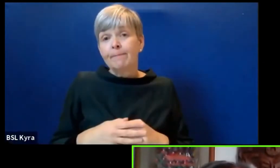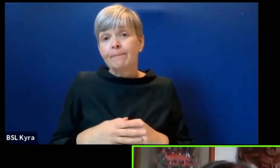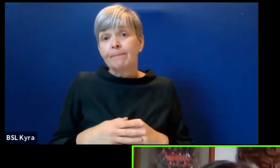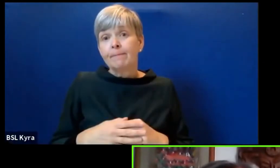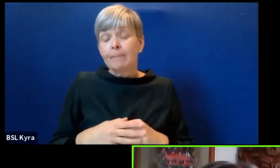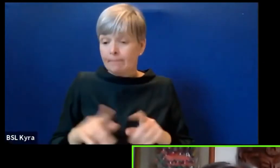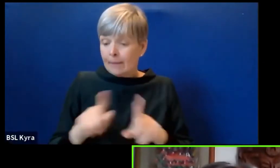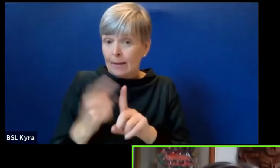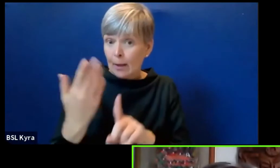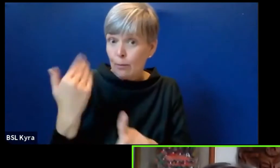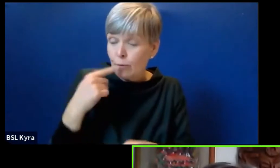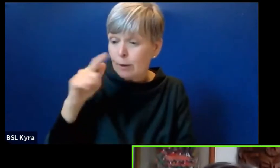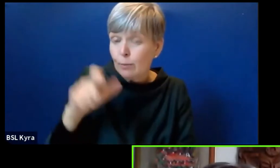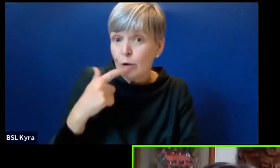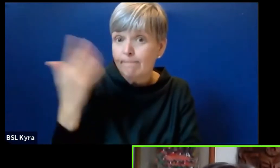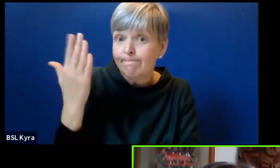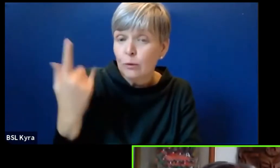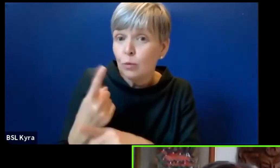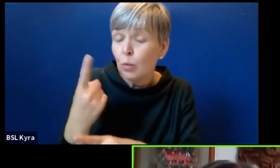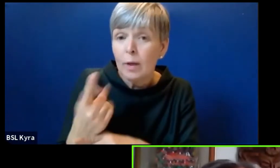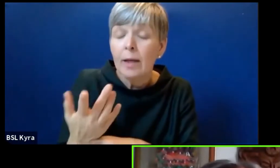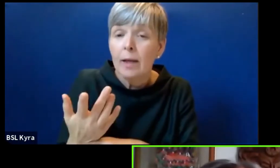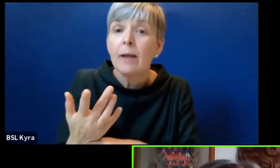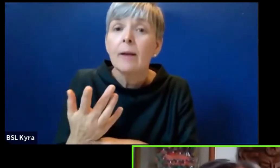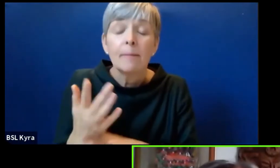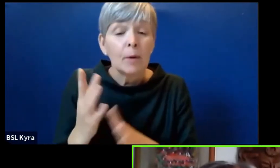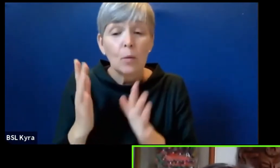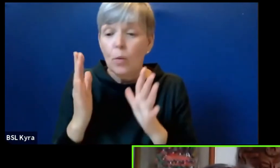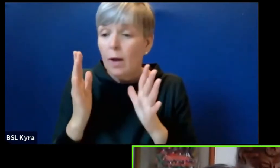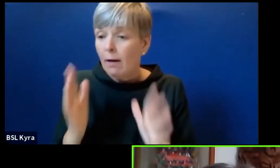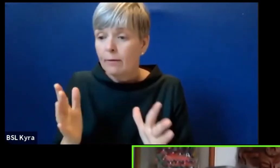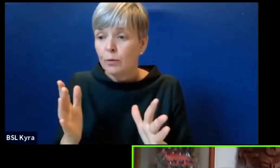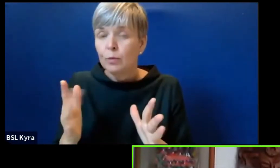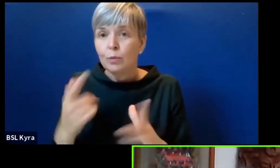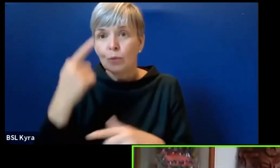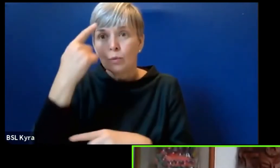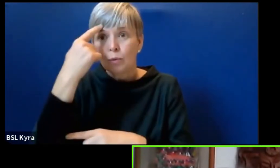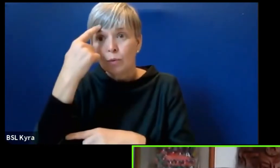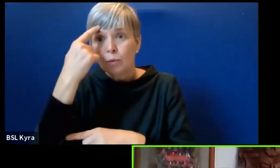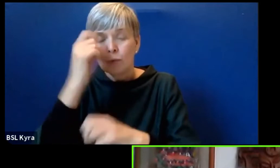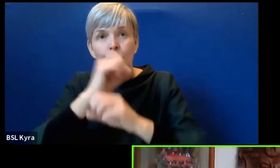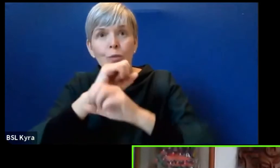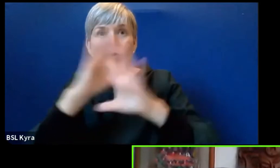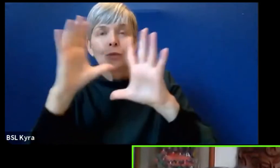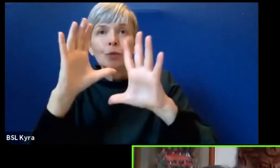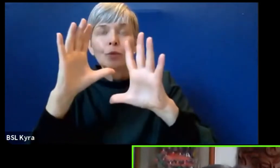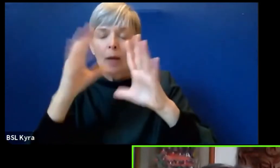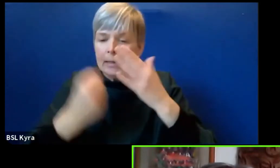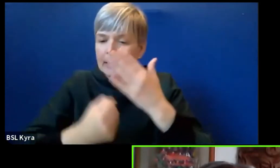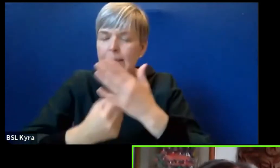crecimiento y del desarrollo. Para nosotros en Latinoamérica el horizonte es el buen vivir,